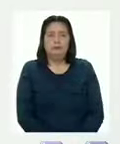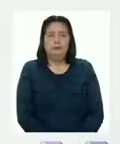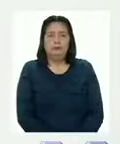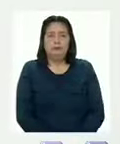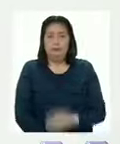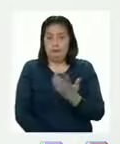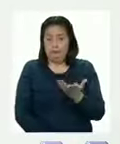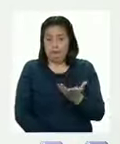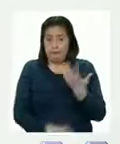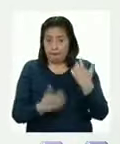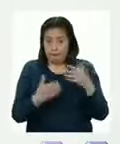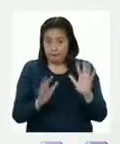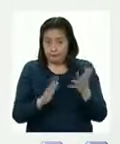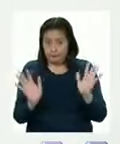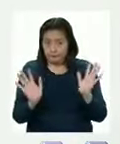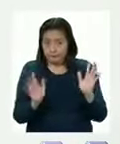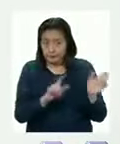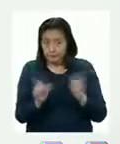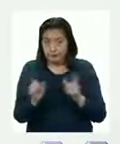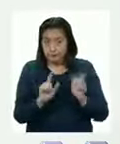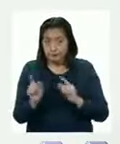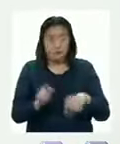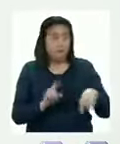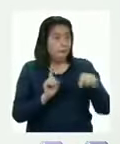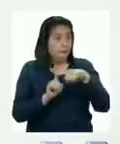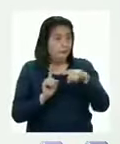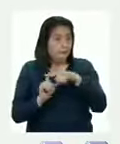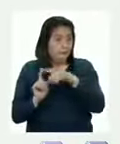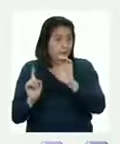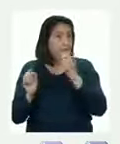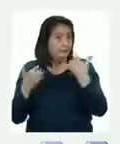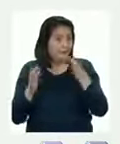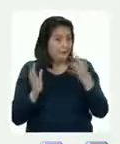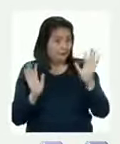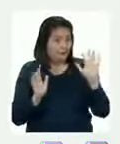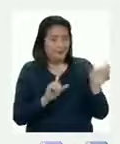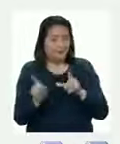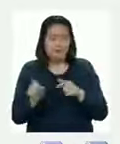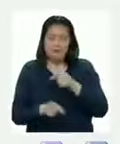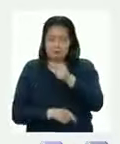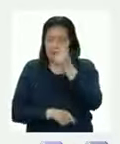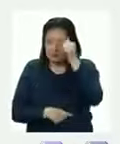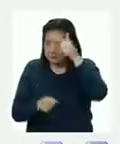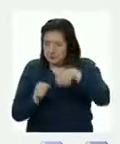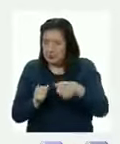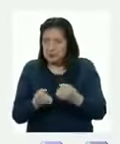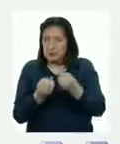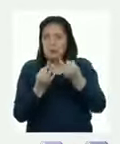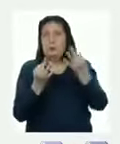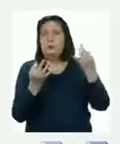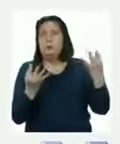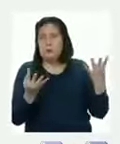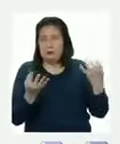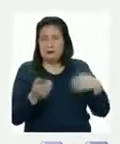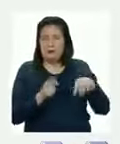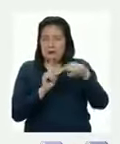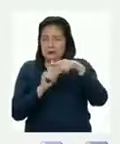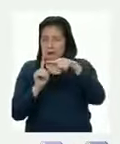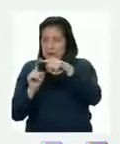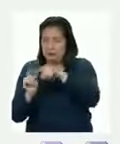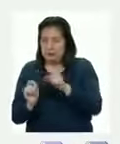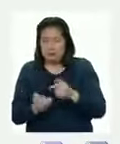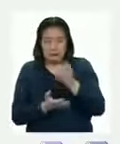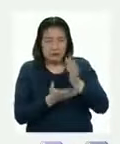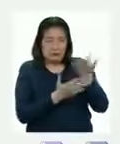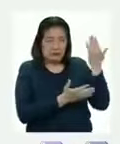Ahora ya estamos listos para sumar con nuestra yupana ¿Recuerdan cuáles son las cantidades que hay que sumar en el